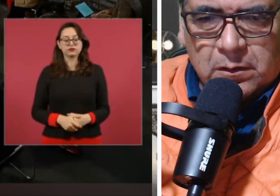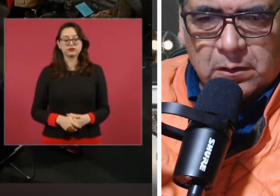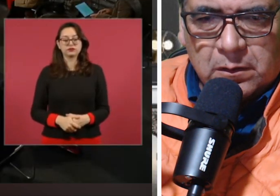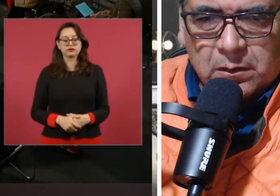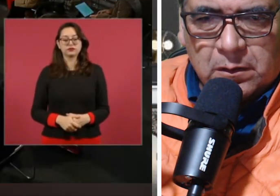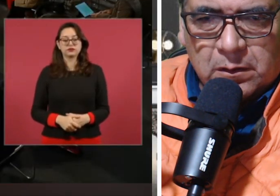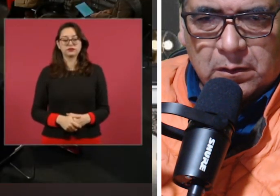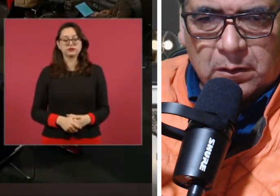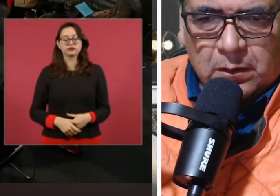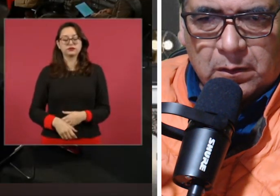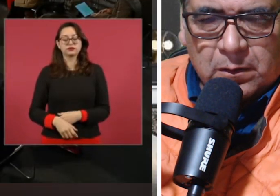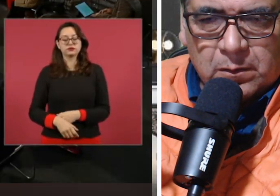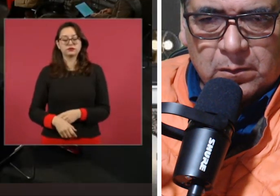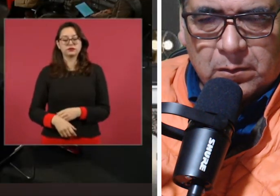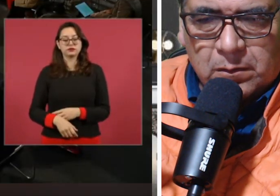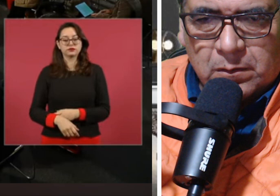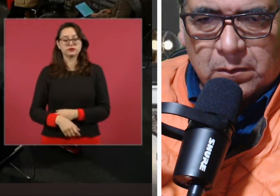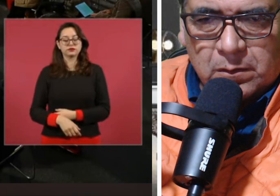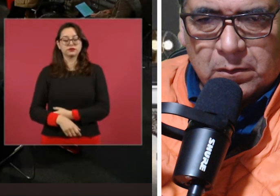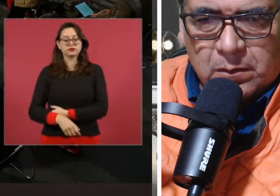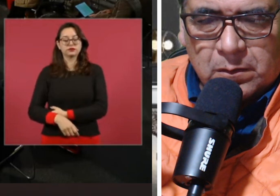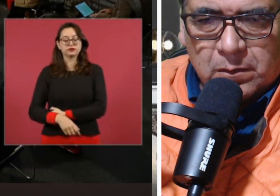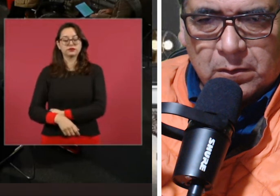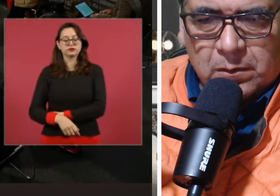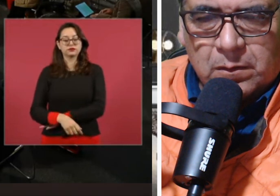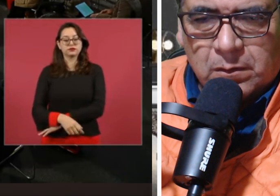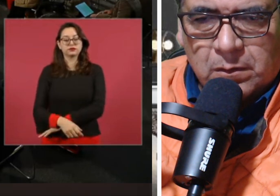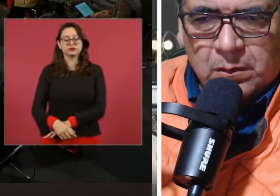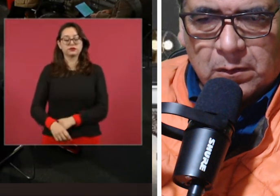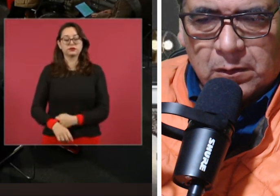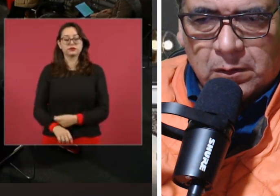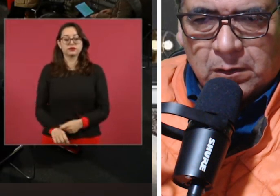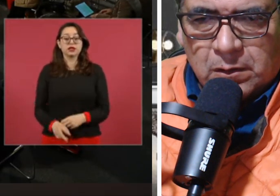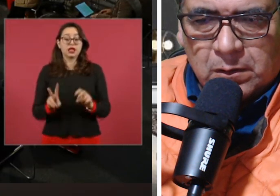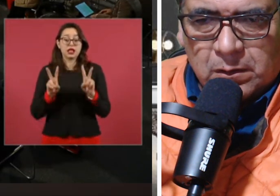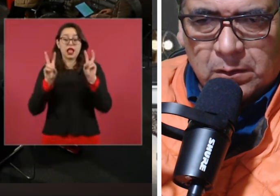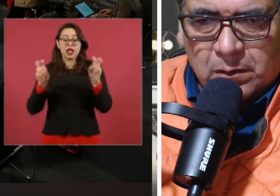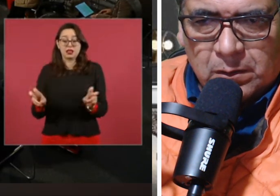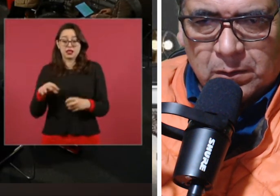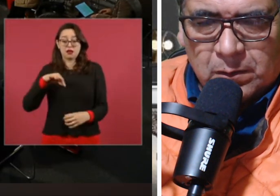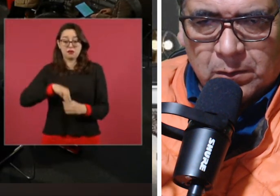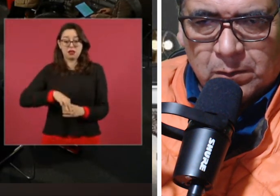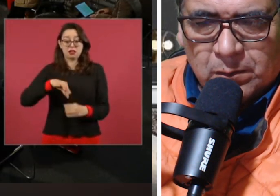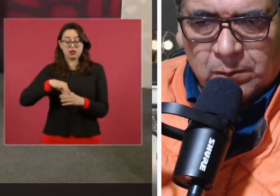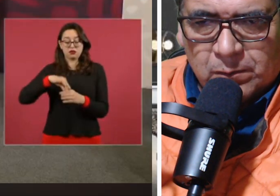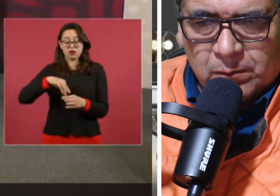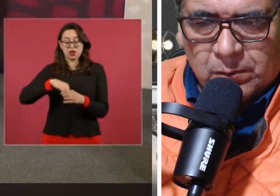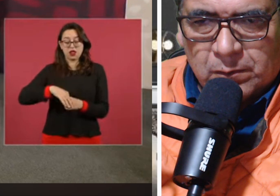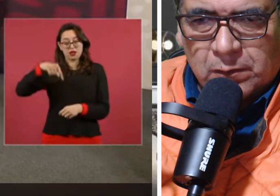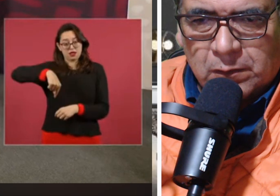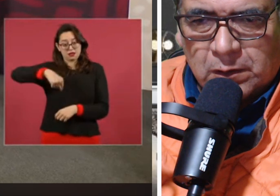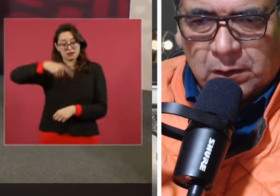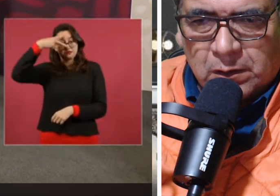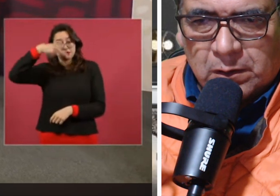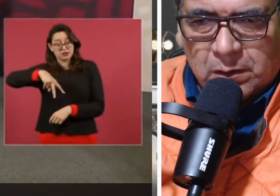sostengo, ¿no?, sobre los organismos electorales del país, no de ahora, de tiempo